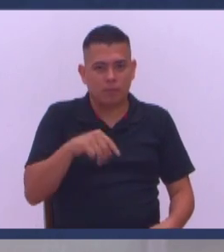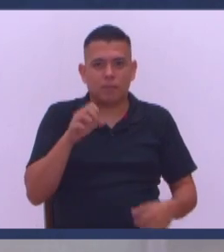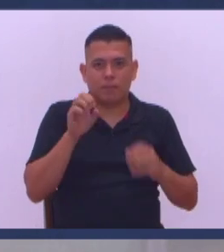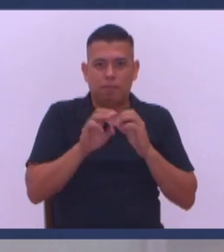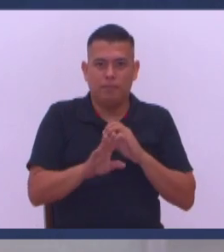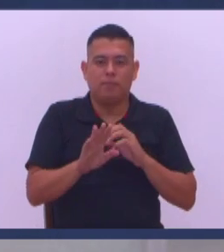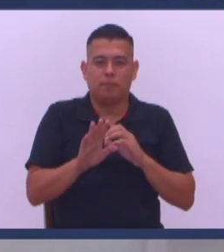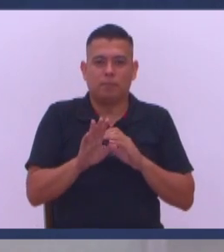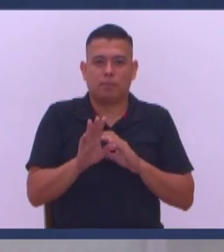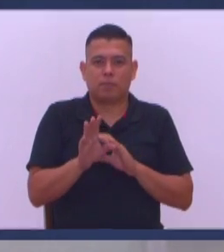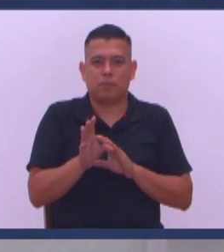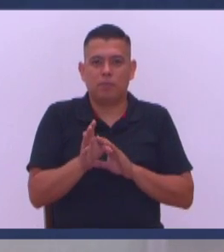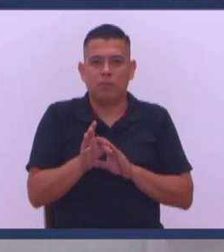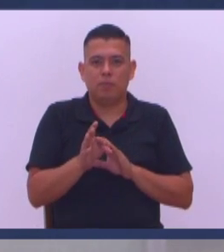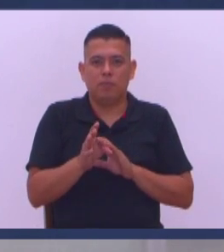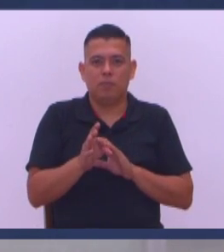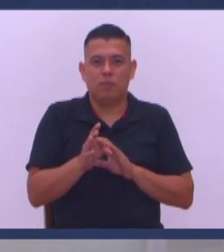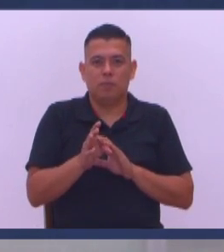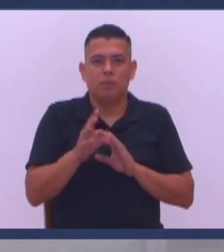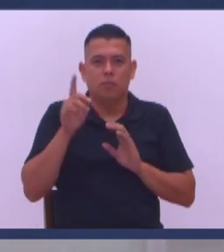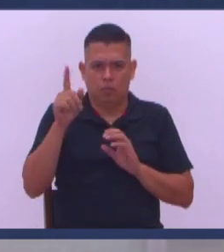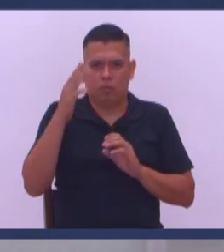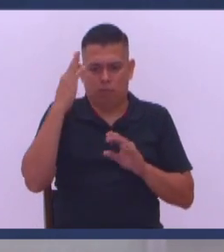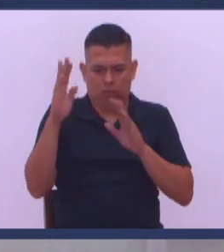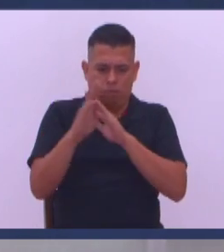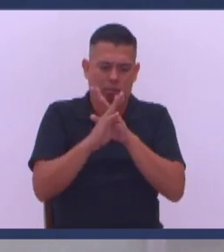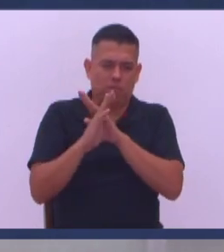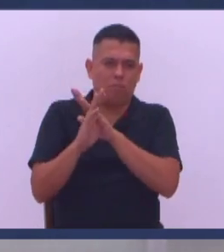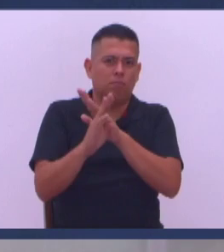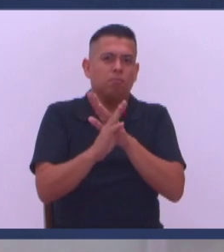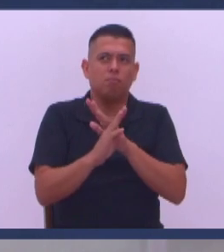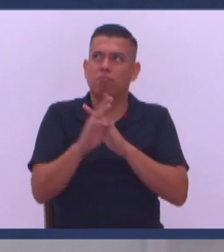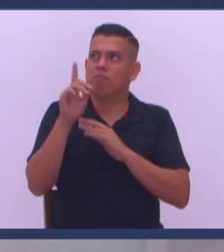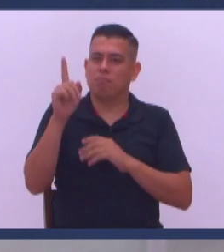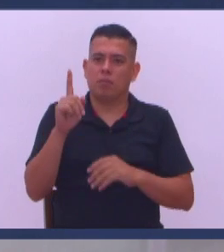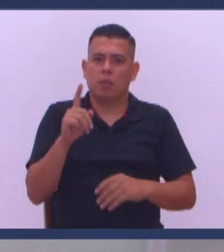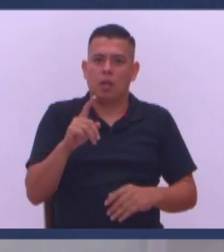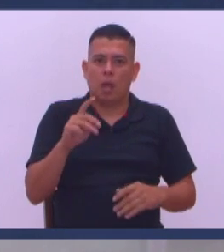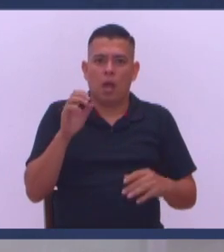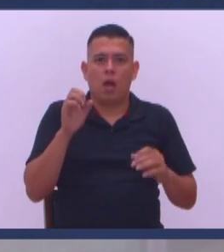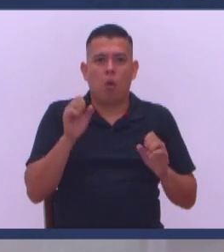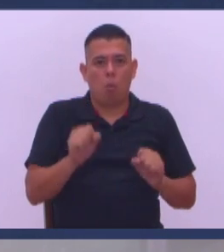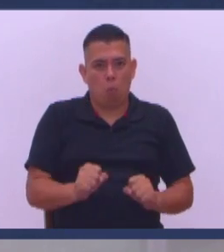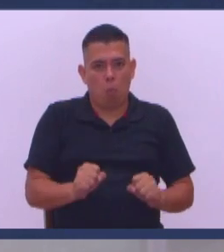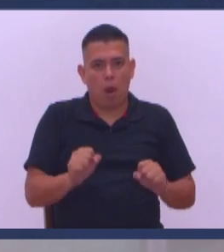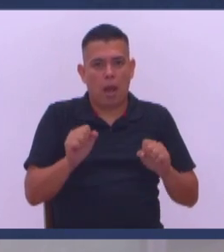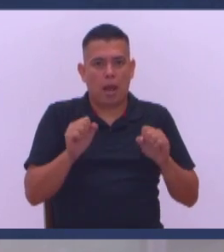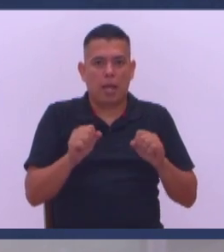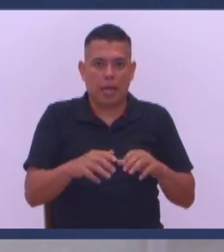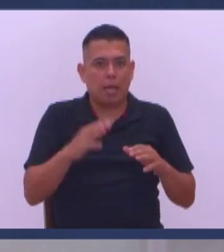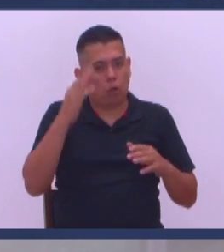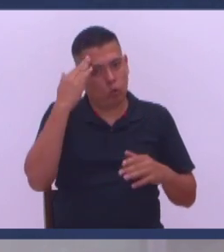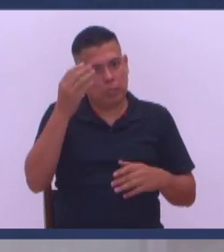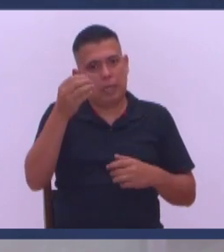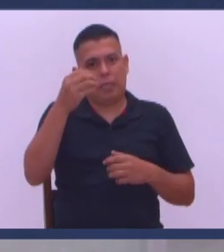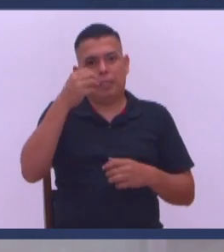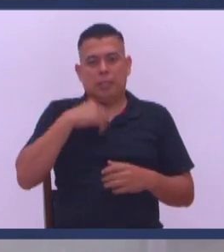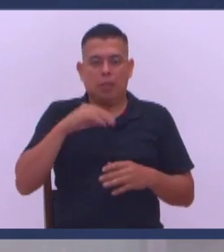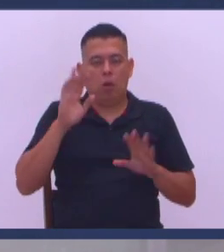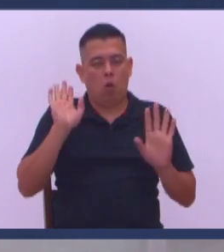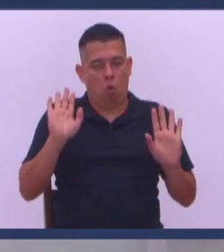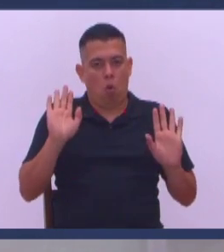Decímelo hoy Estamos garantizados hermano No que no nos pueda pegar Una rastrada Este desgraciado virus Yo no dije eso